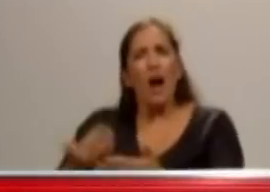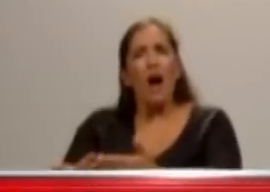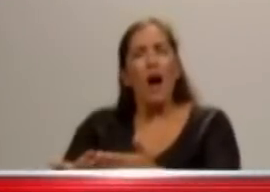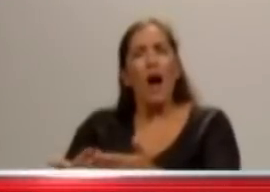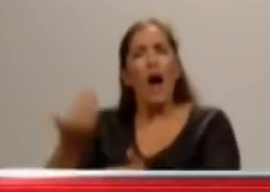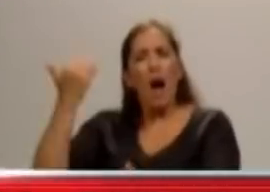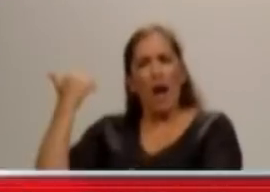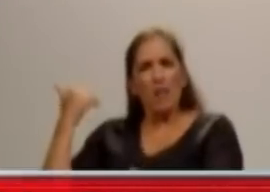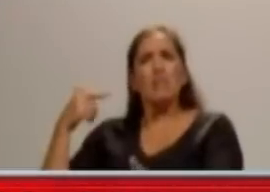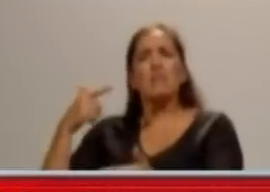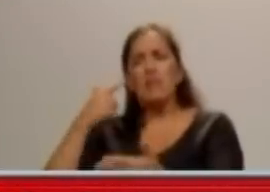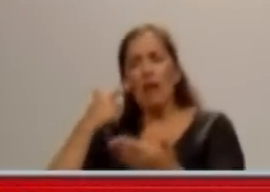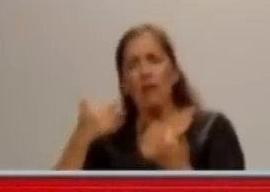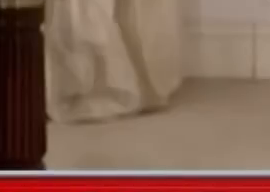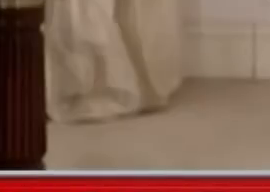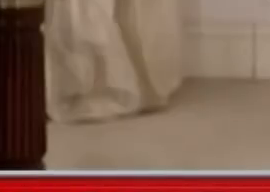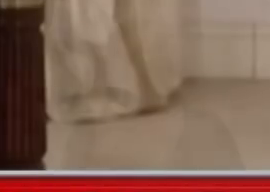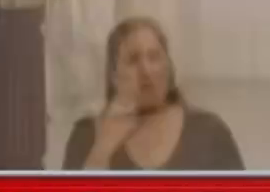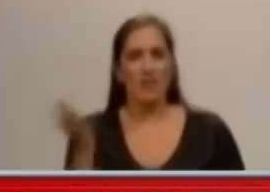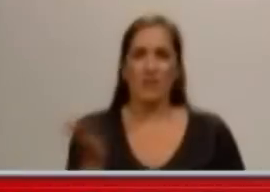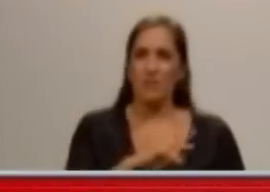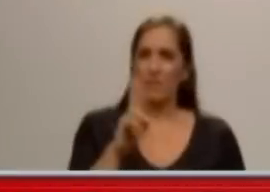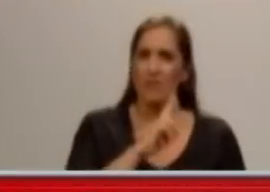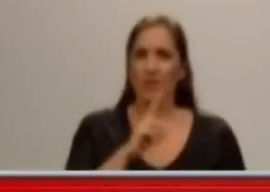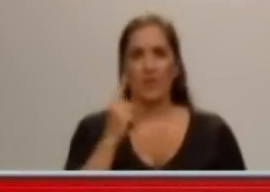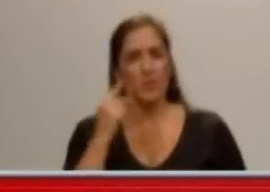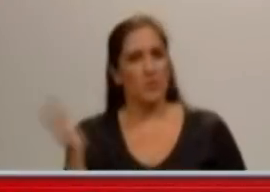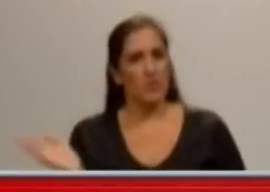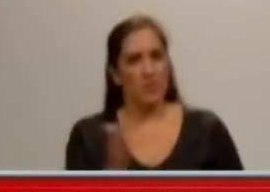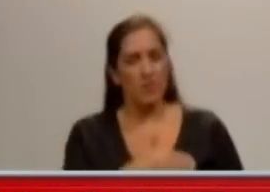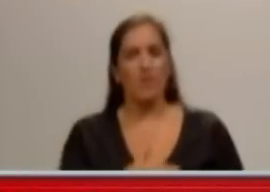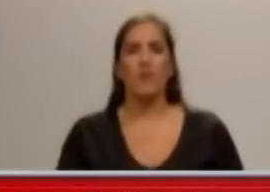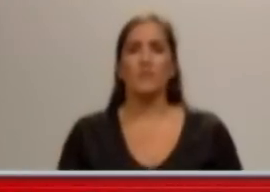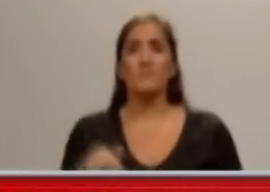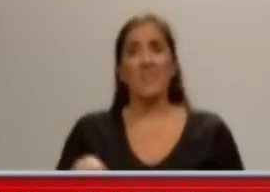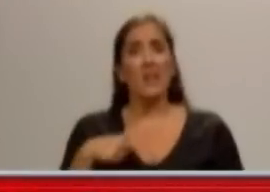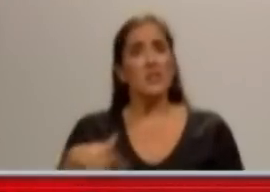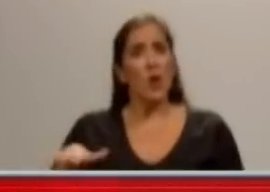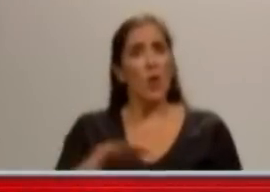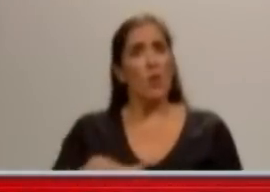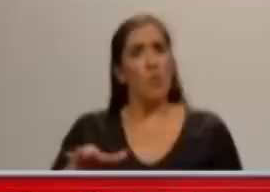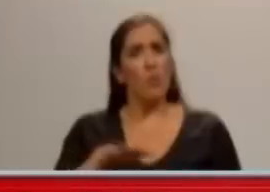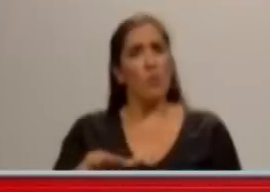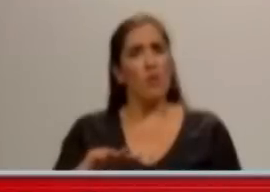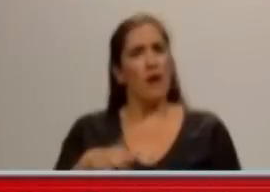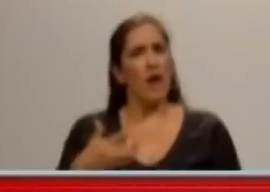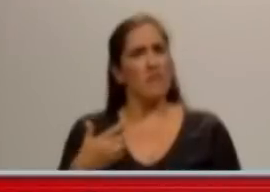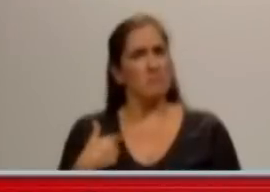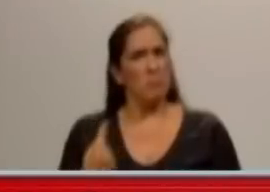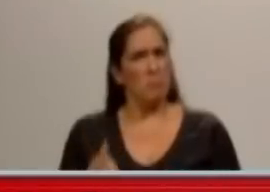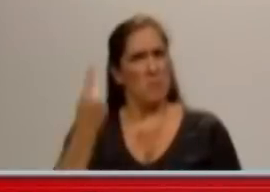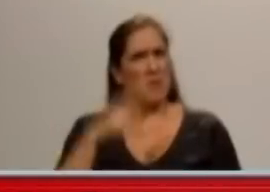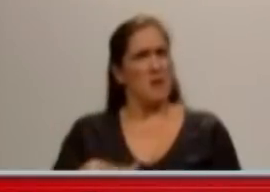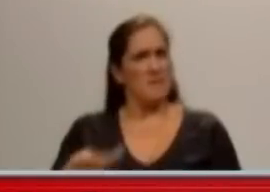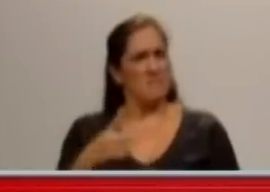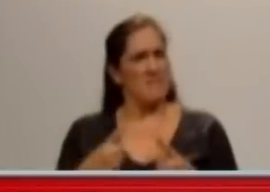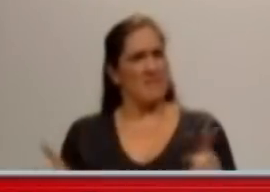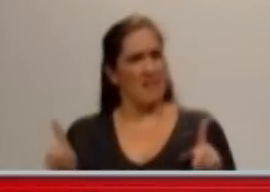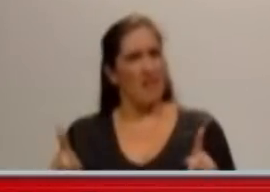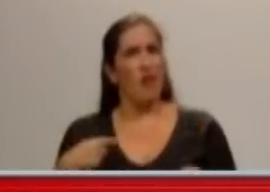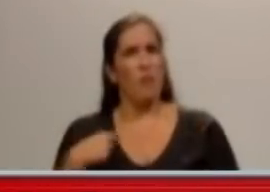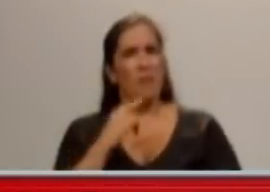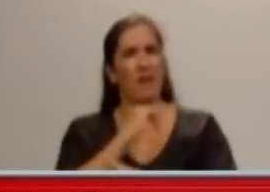vos señales, porque está, digamos, permite reforzar esto que nosotros marcamos. La presidenta quiere ponerse como víctima,